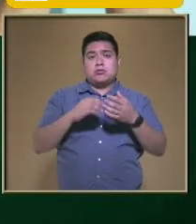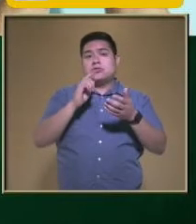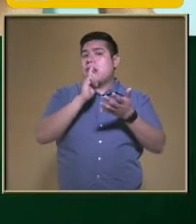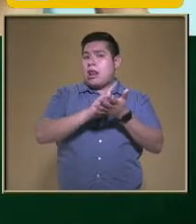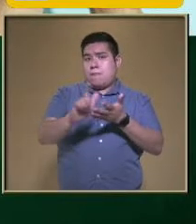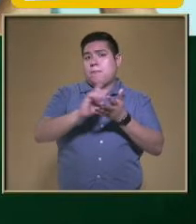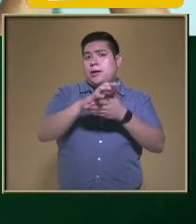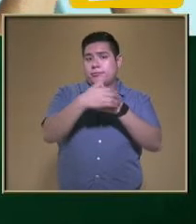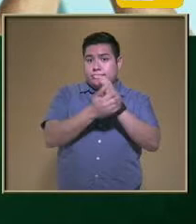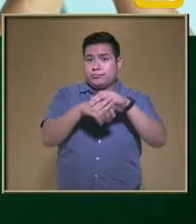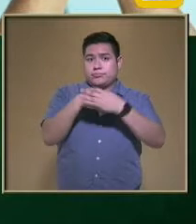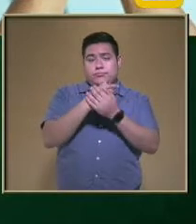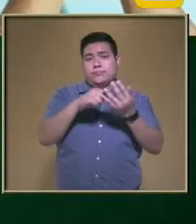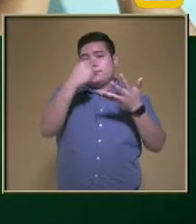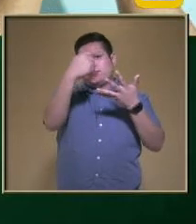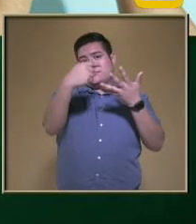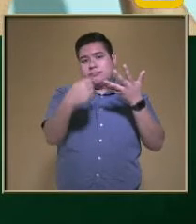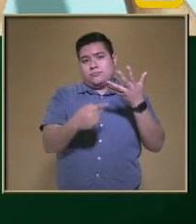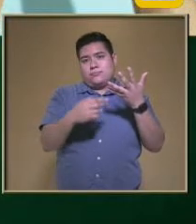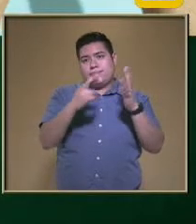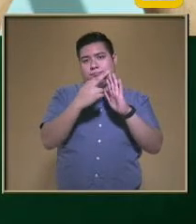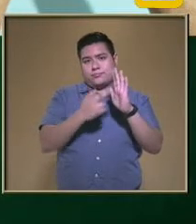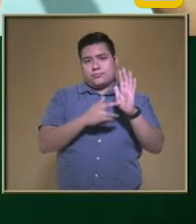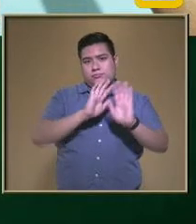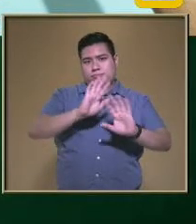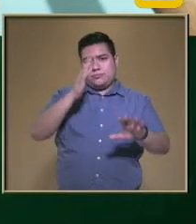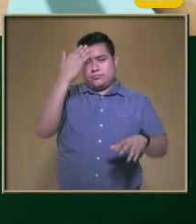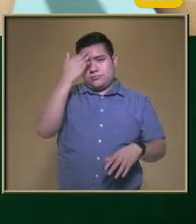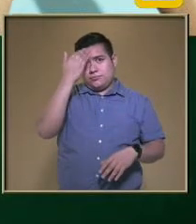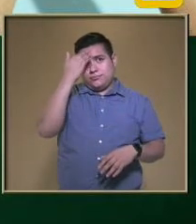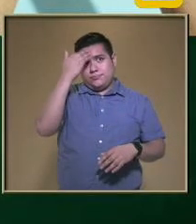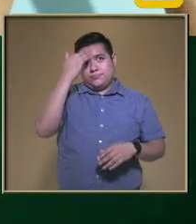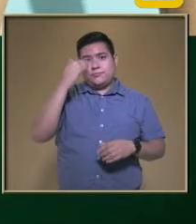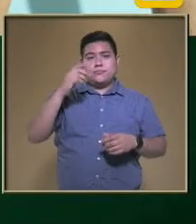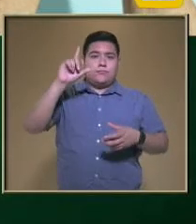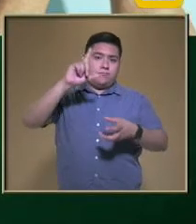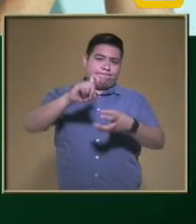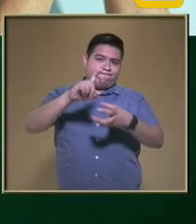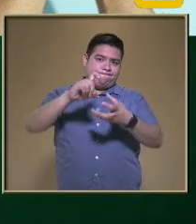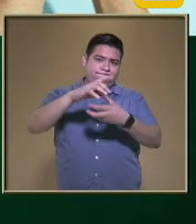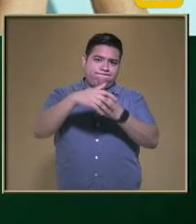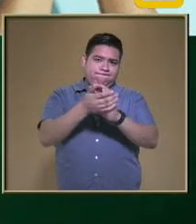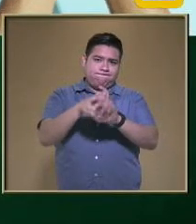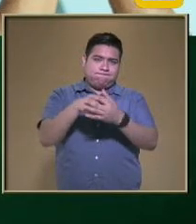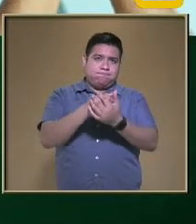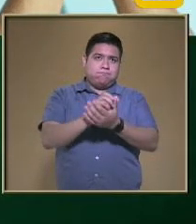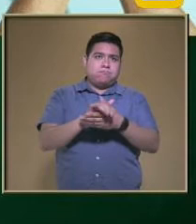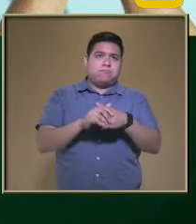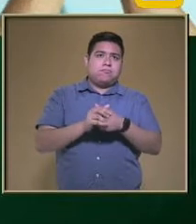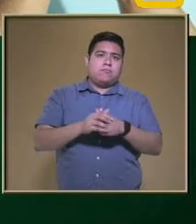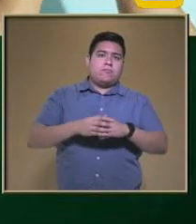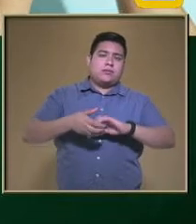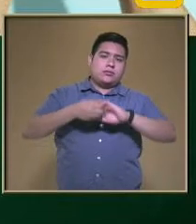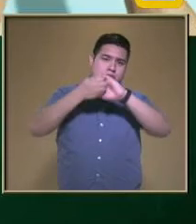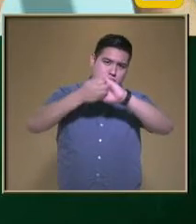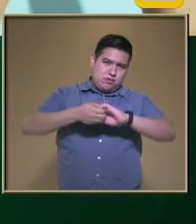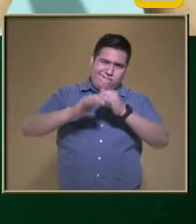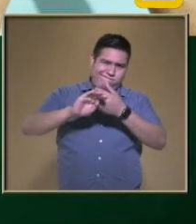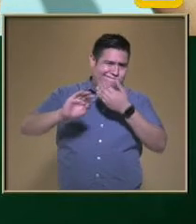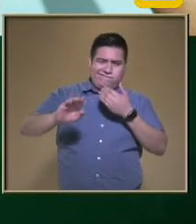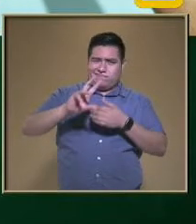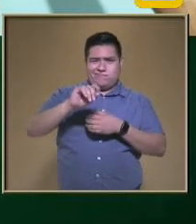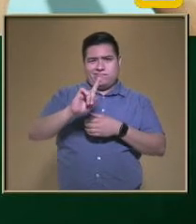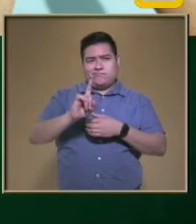todas las indicaciones Que ya hemos comentado El uso de gel antibacterial El evitar El saludar de mano Y